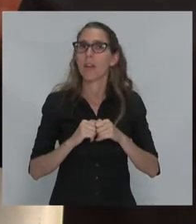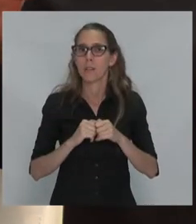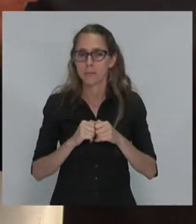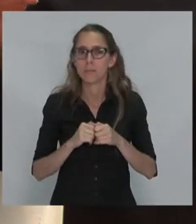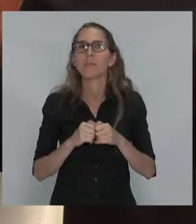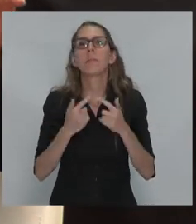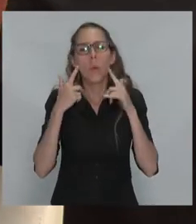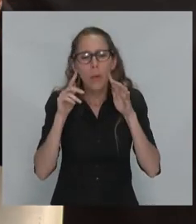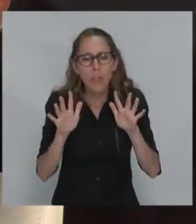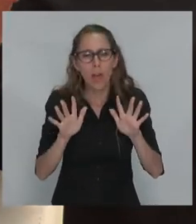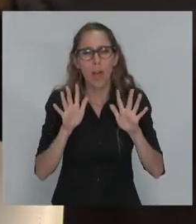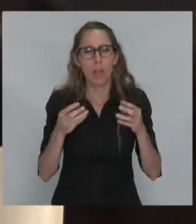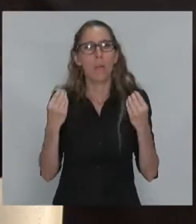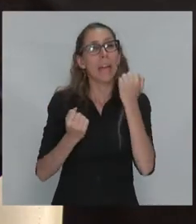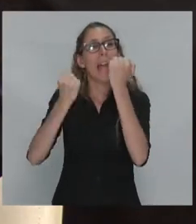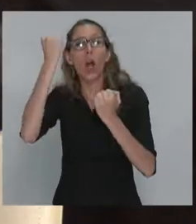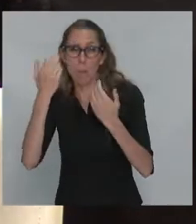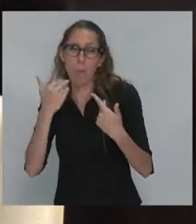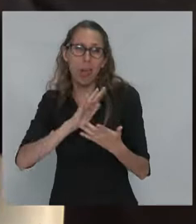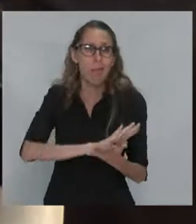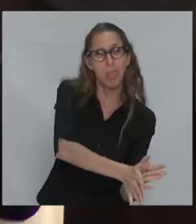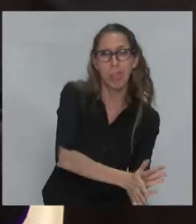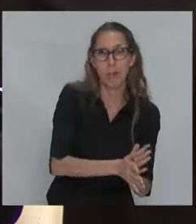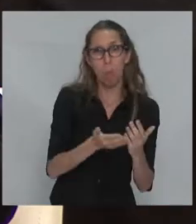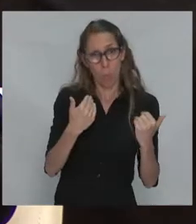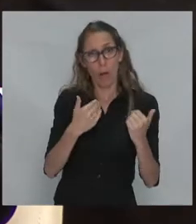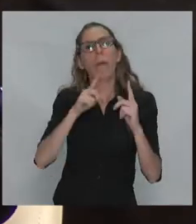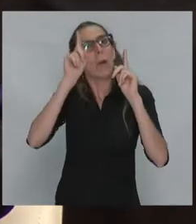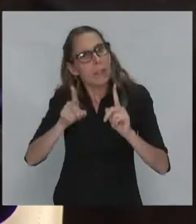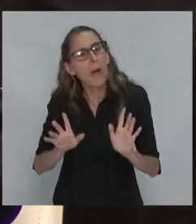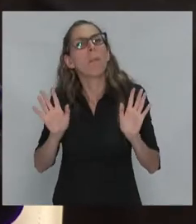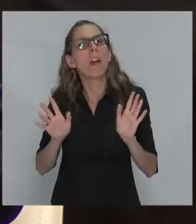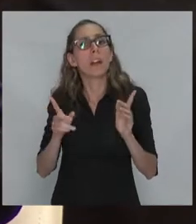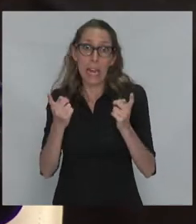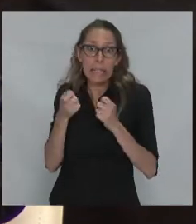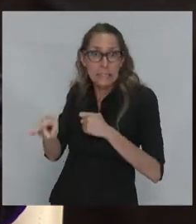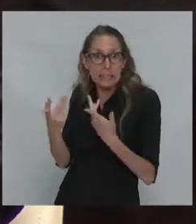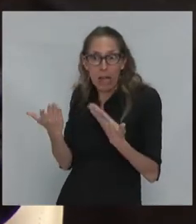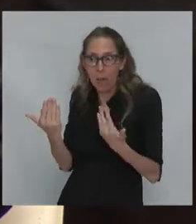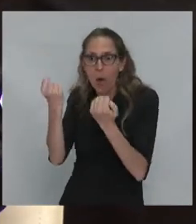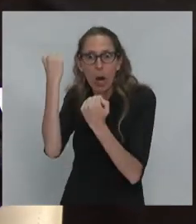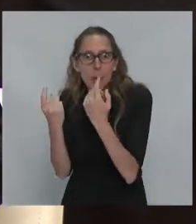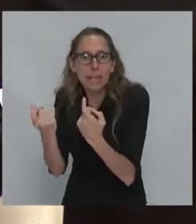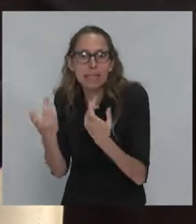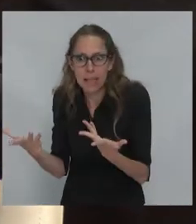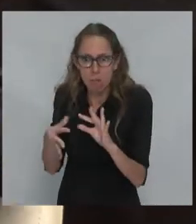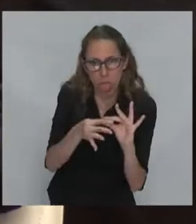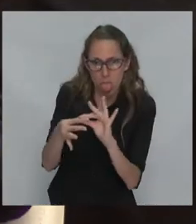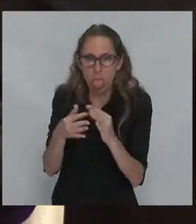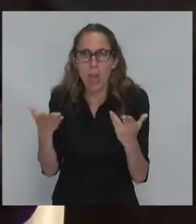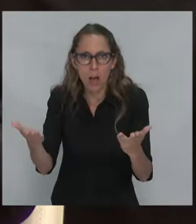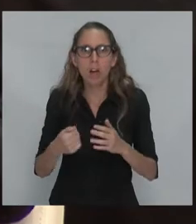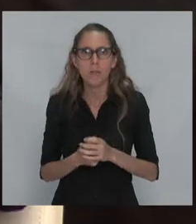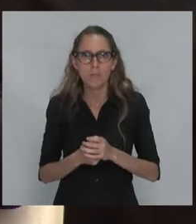Debemos hacer cuidado porque la economía puede matar, pero se necesita también la economía. Al